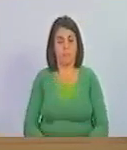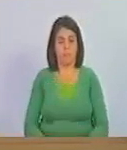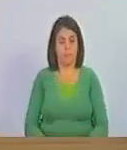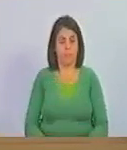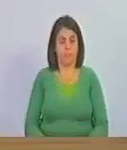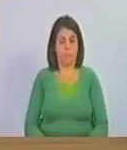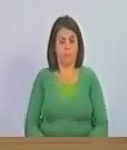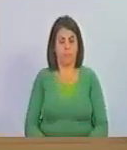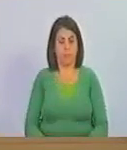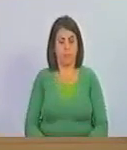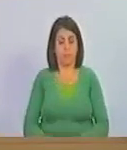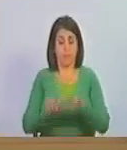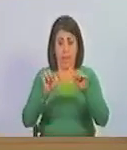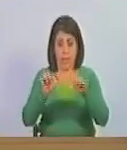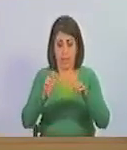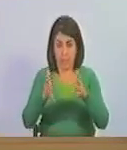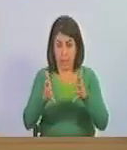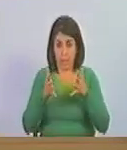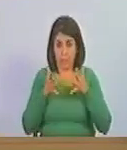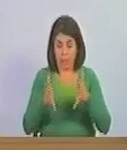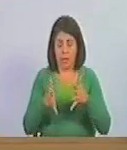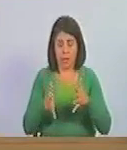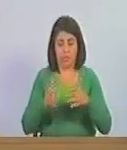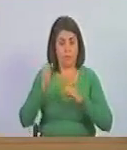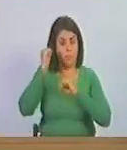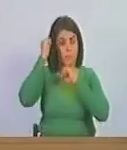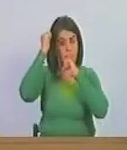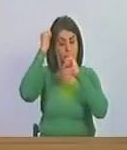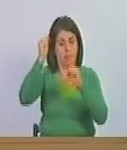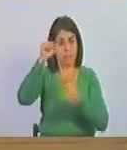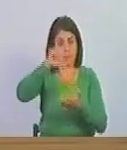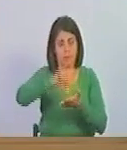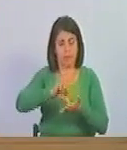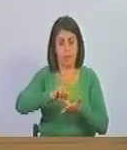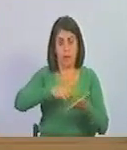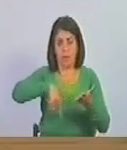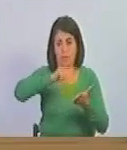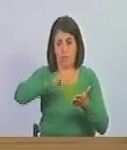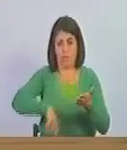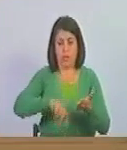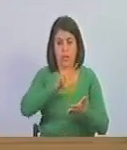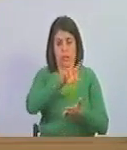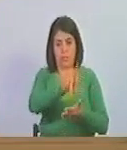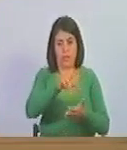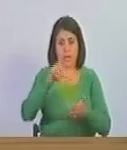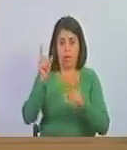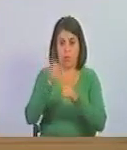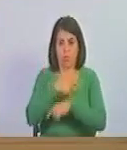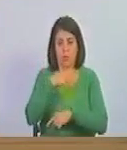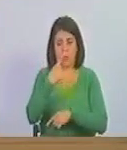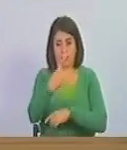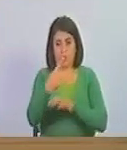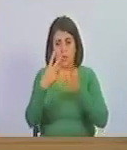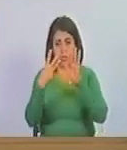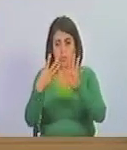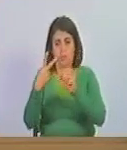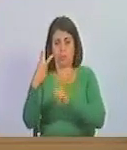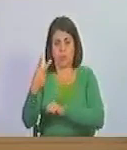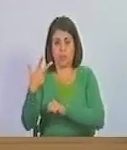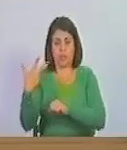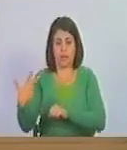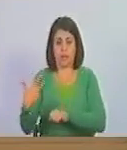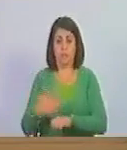esta victoria estuvo seguida por la capitulación firmada el 3 de agosto de 1823